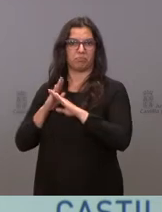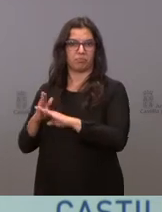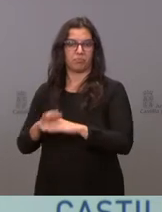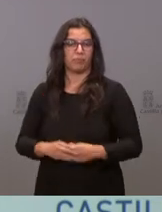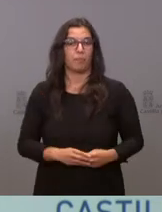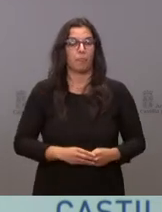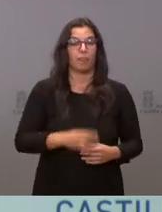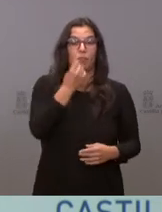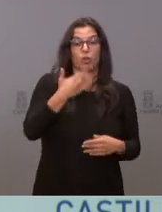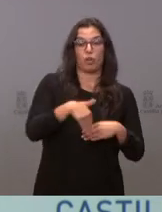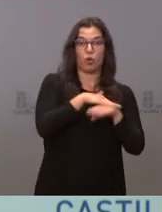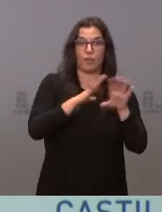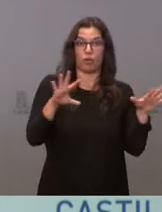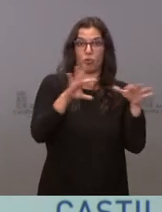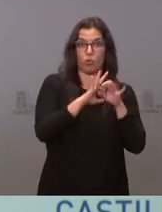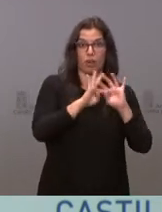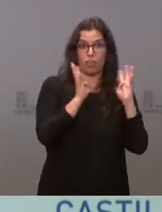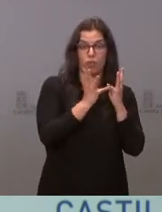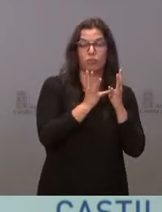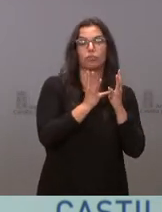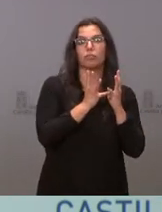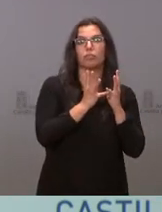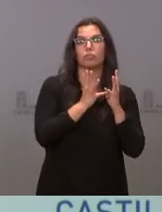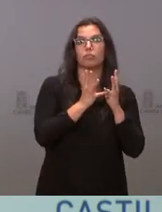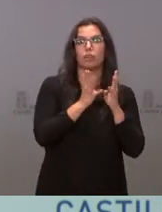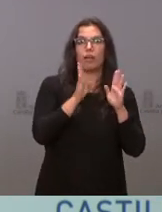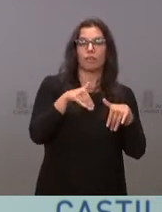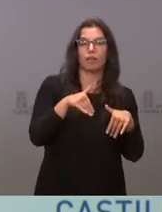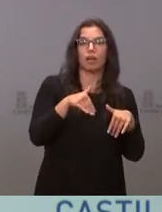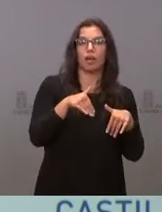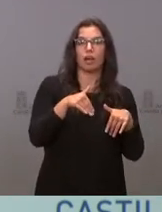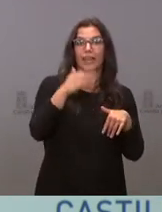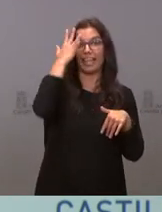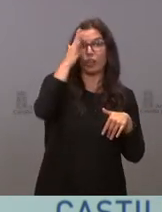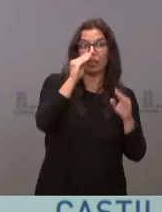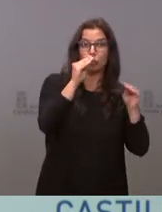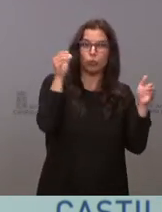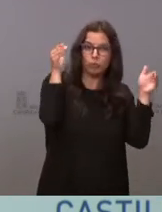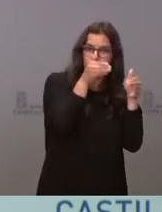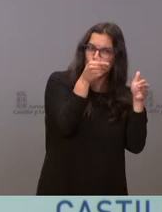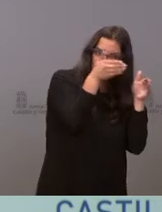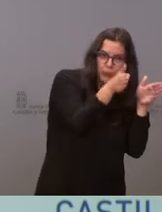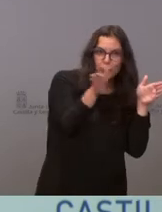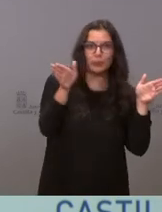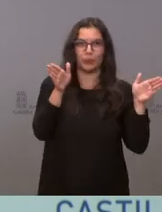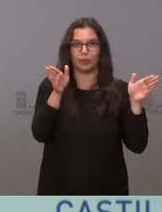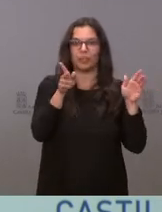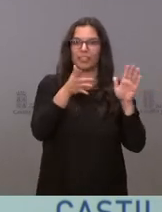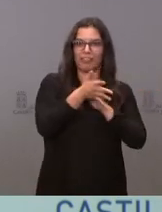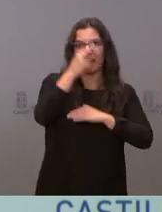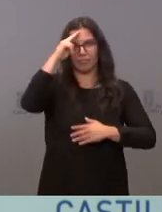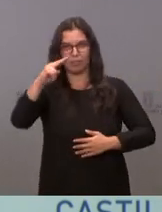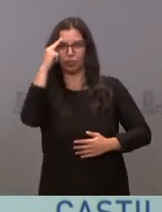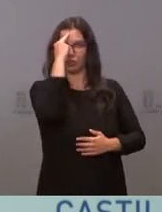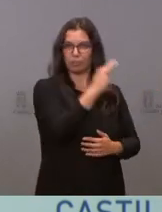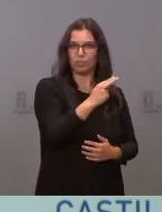consigue ampliar su espectro ideológico, consigue mejorar la tolerancia de